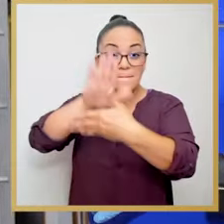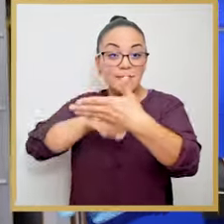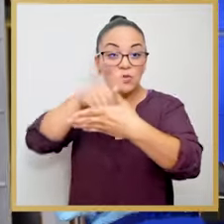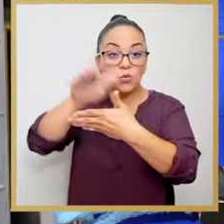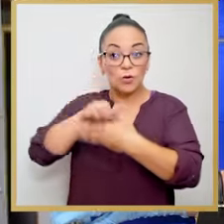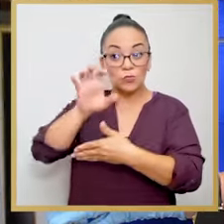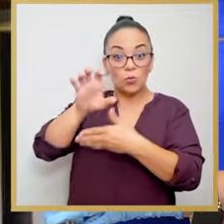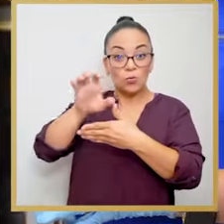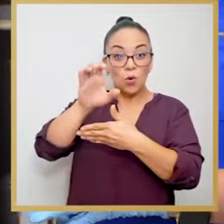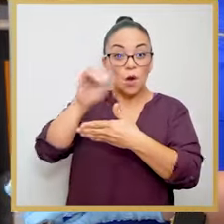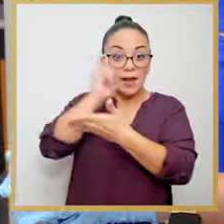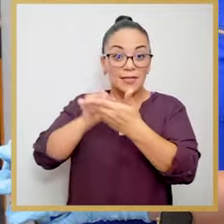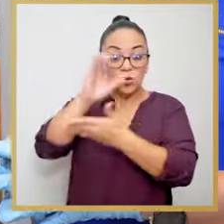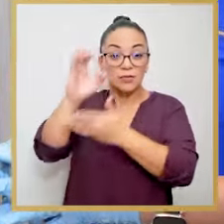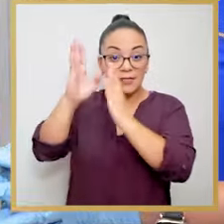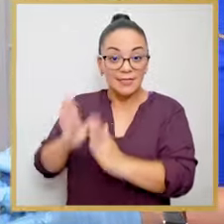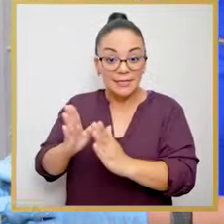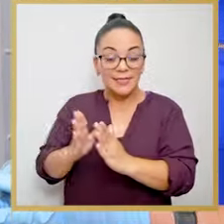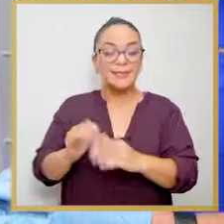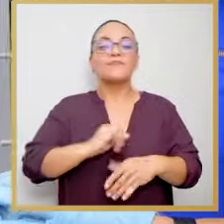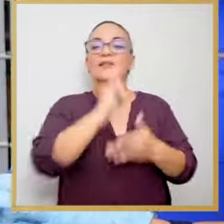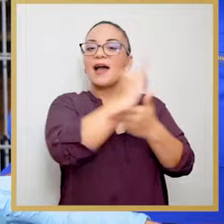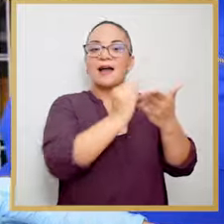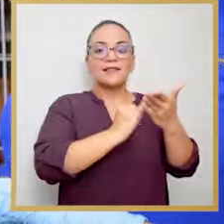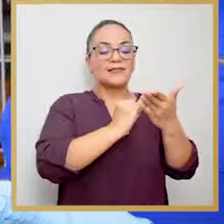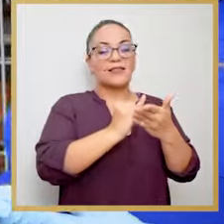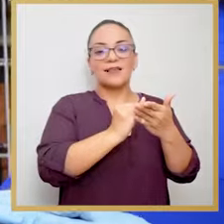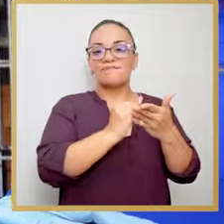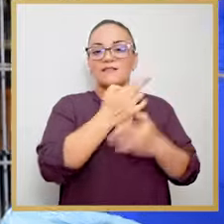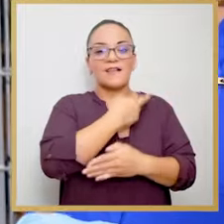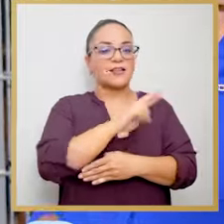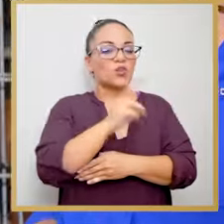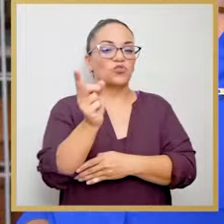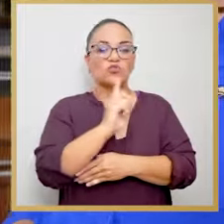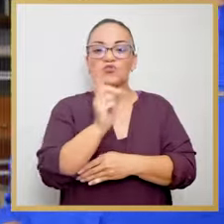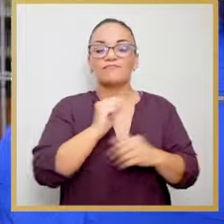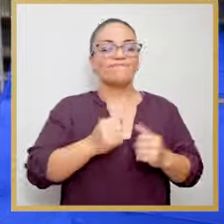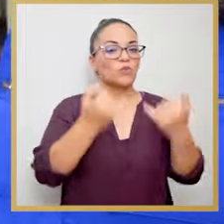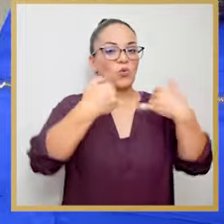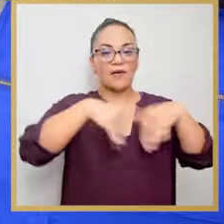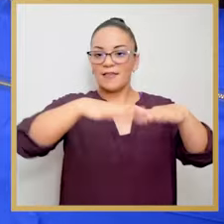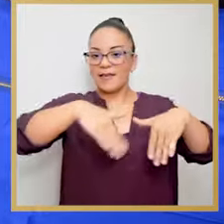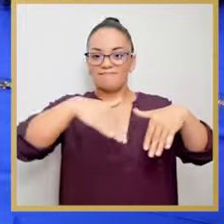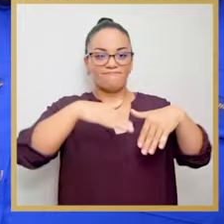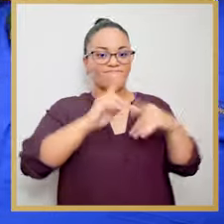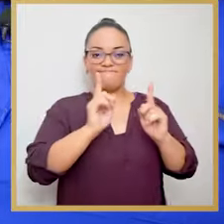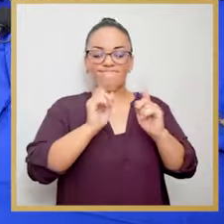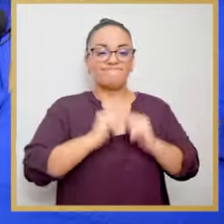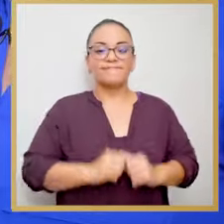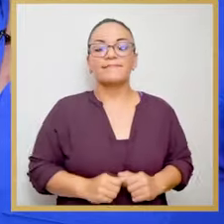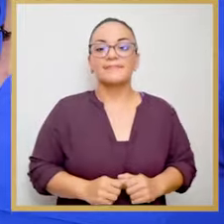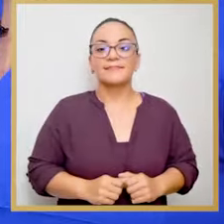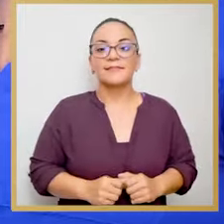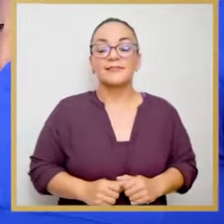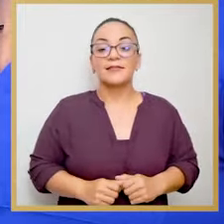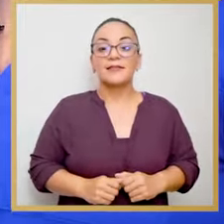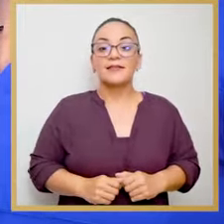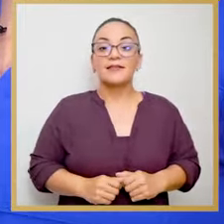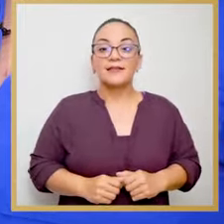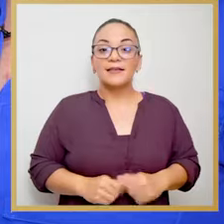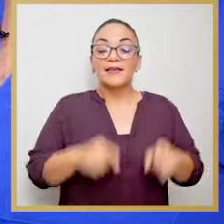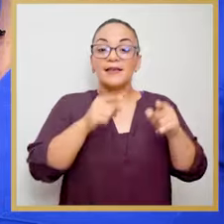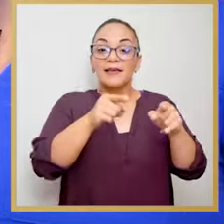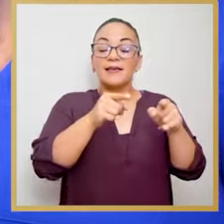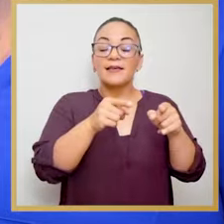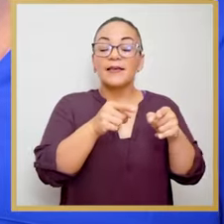de artistas costarricenses? En arte religioso no están identificadas todavía, por lo menos